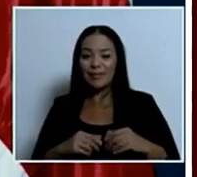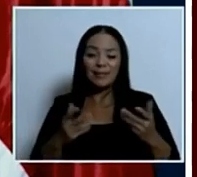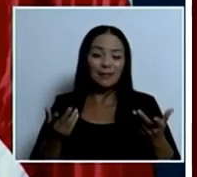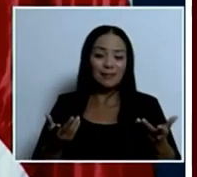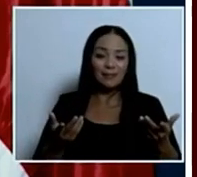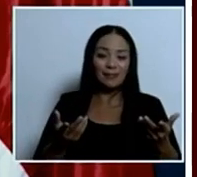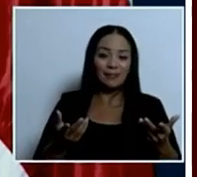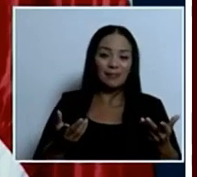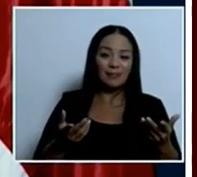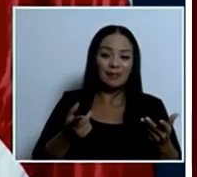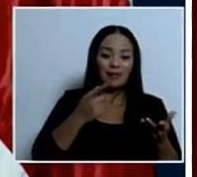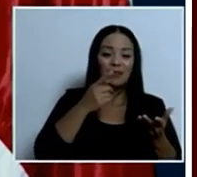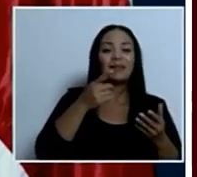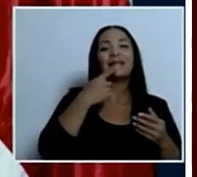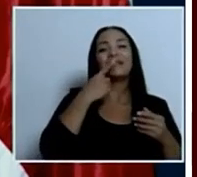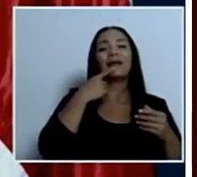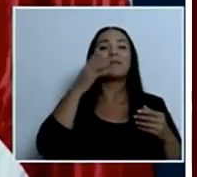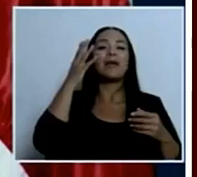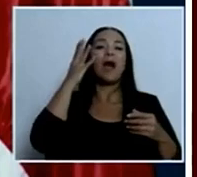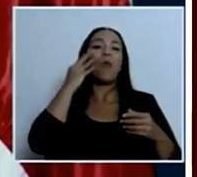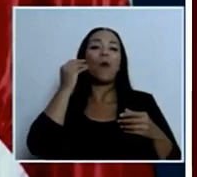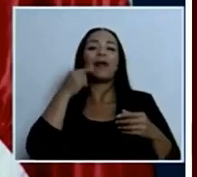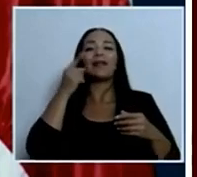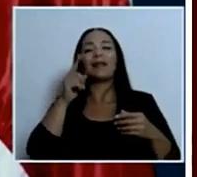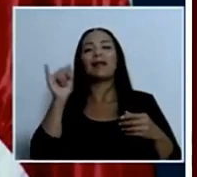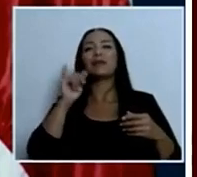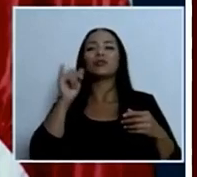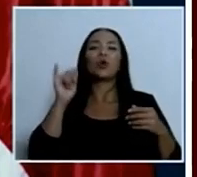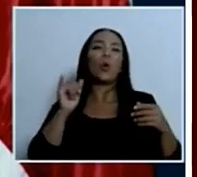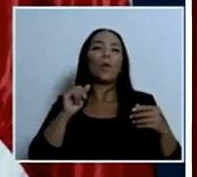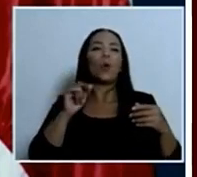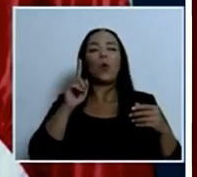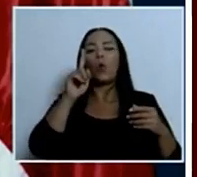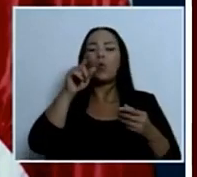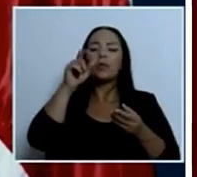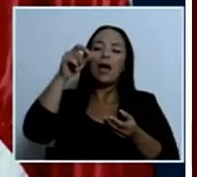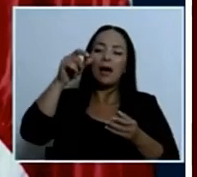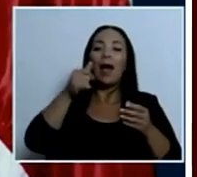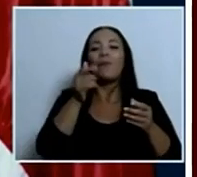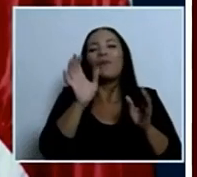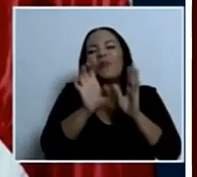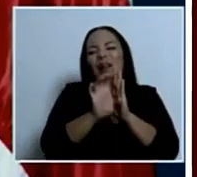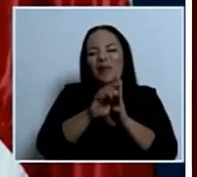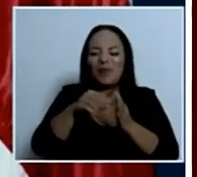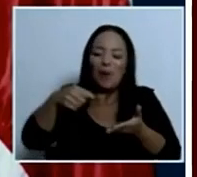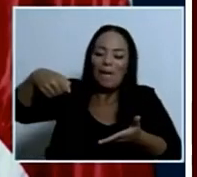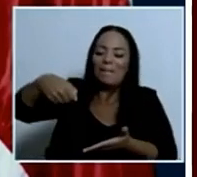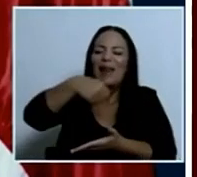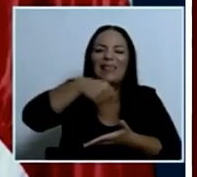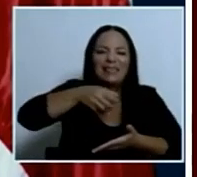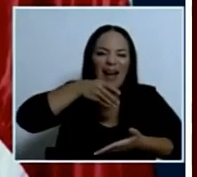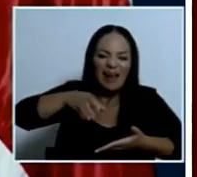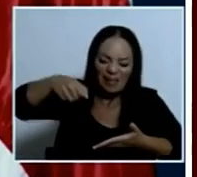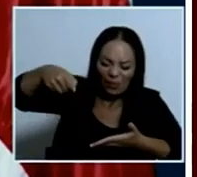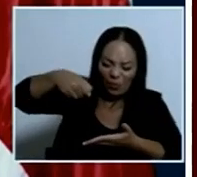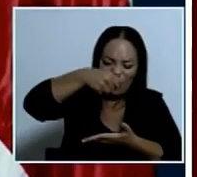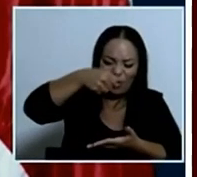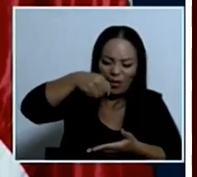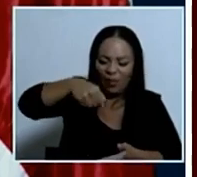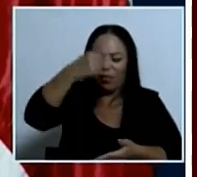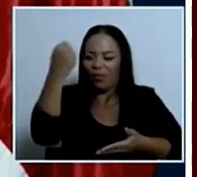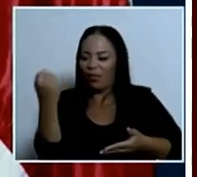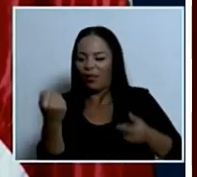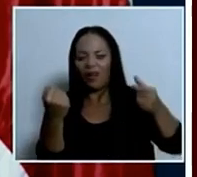otro mi abuela hubiera dicho es una gota de agua una plancha hirviendo ayudaría tal vez